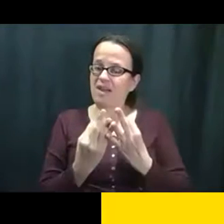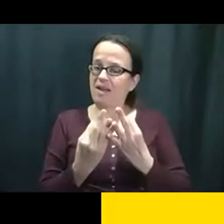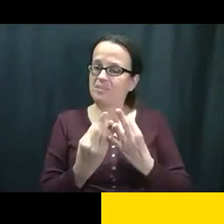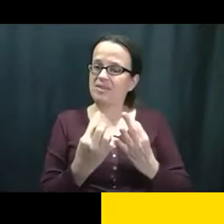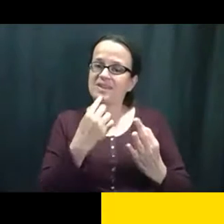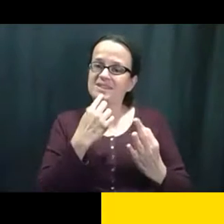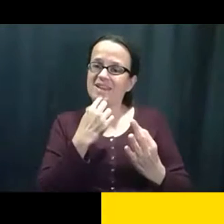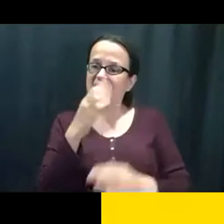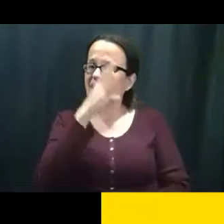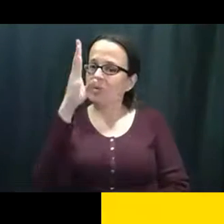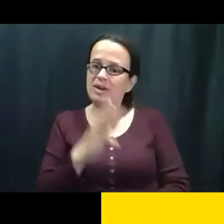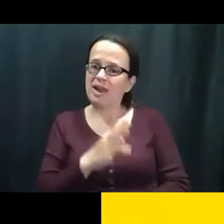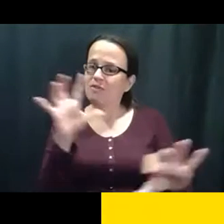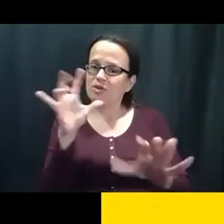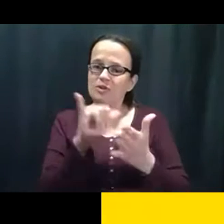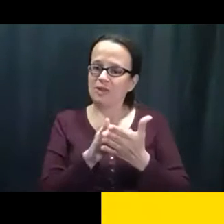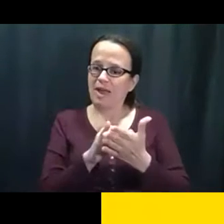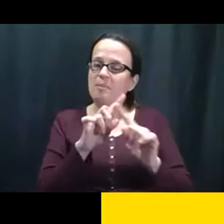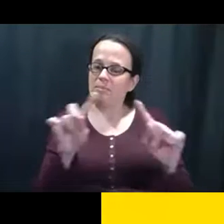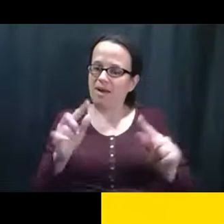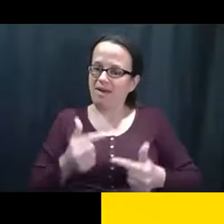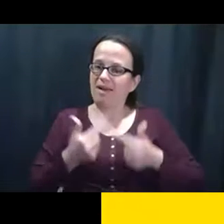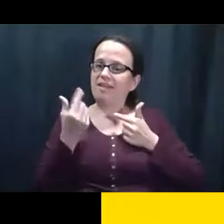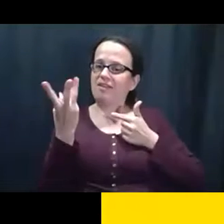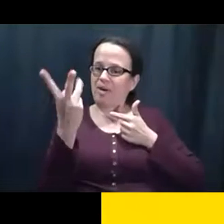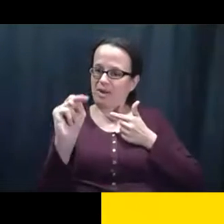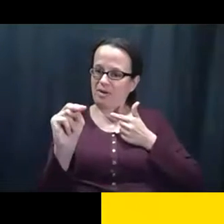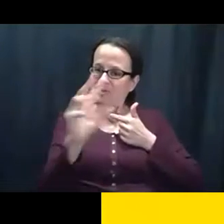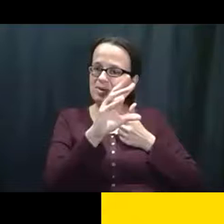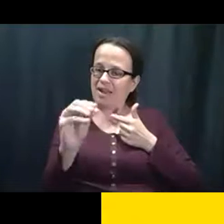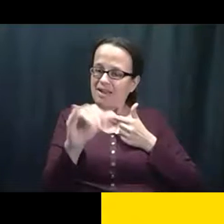Con la ayuda de mi familia. Y yo nunca haría.